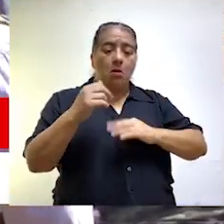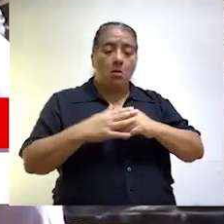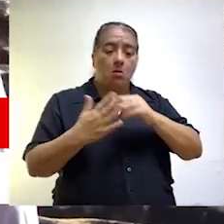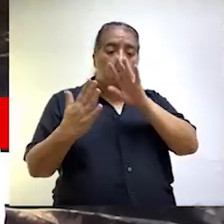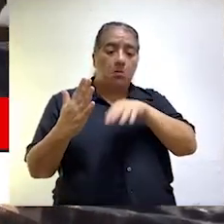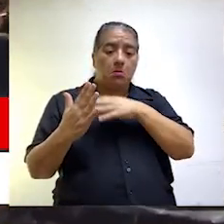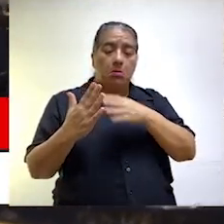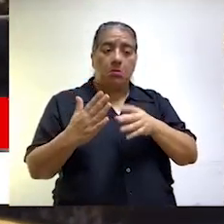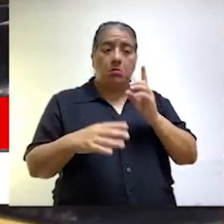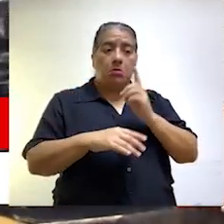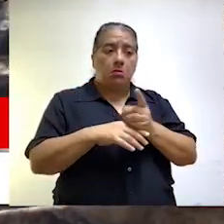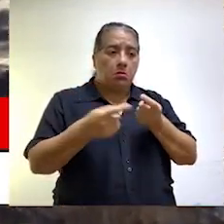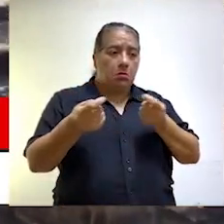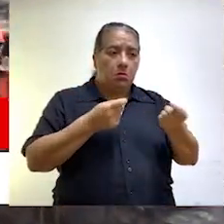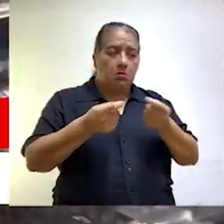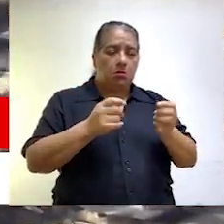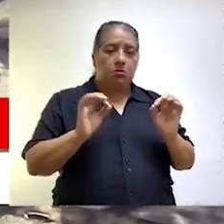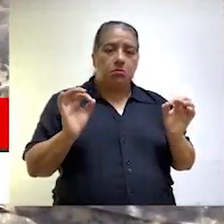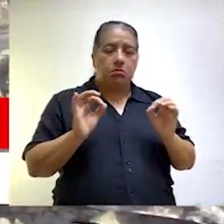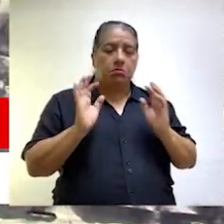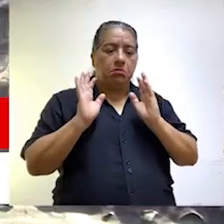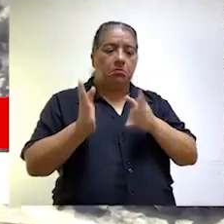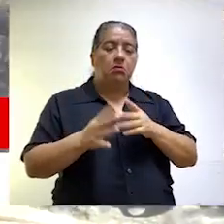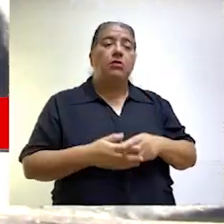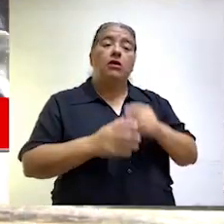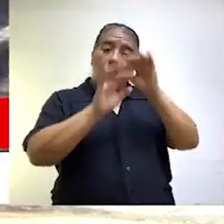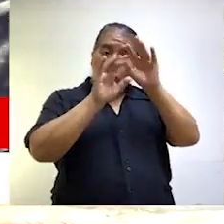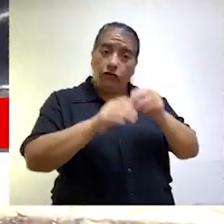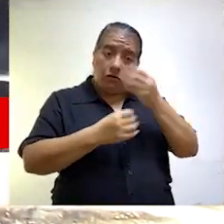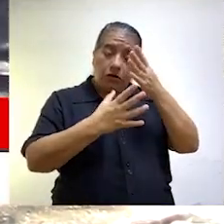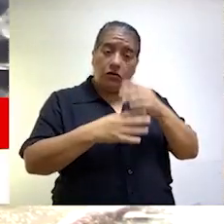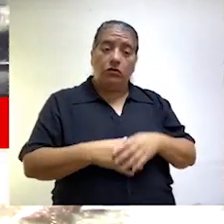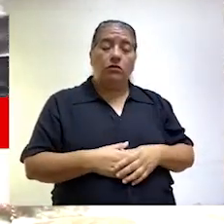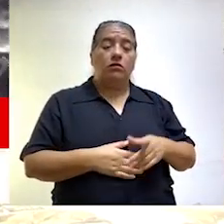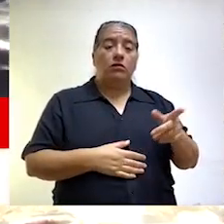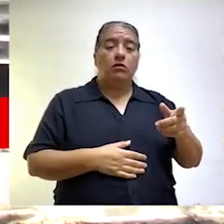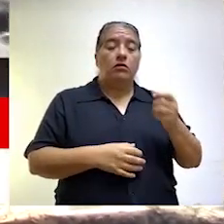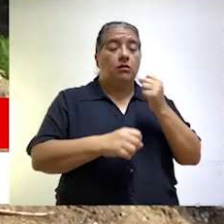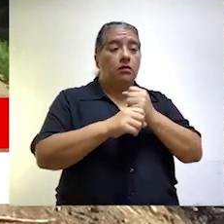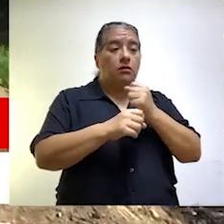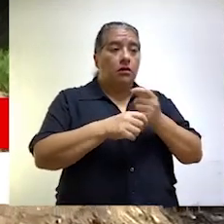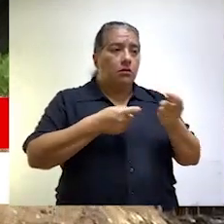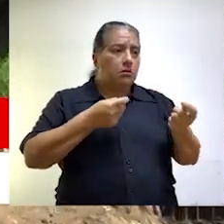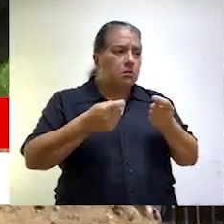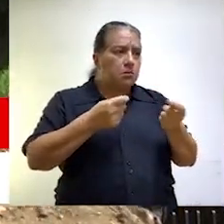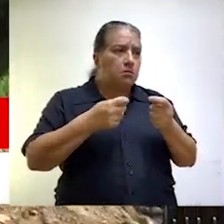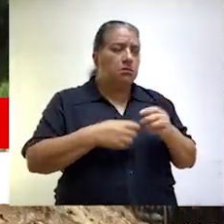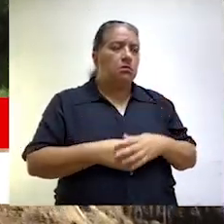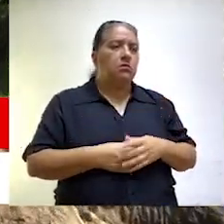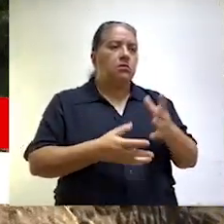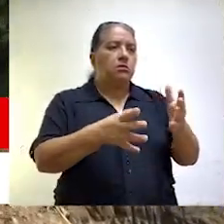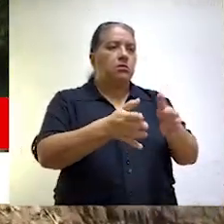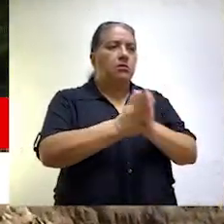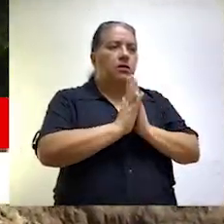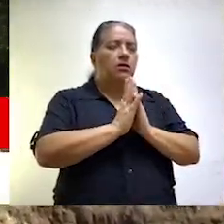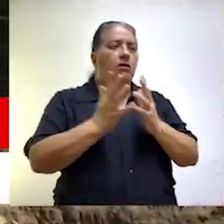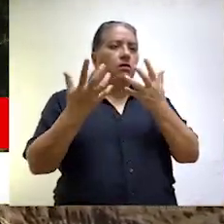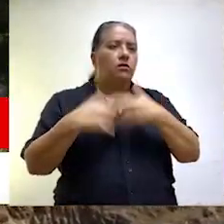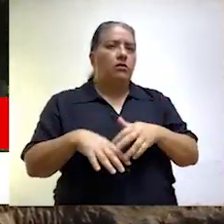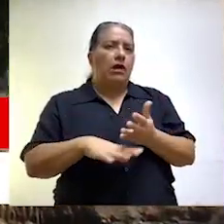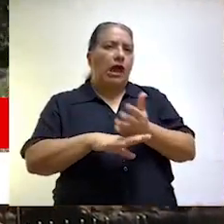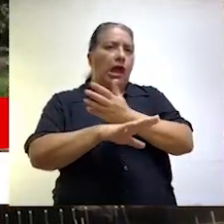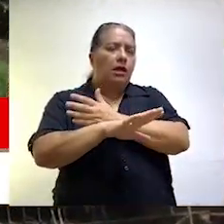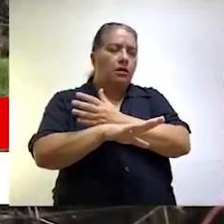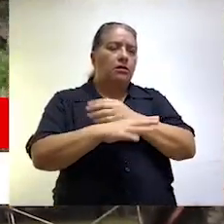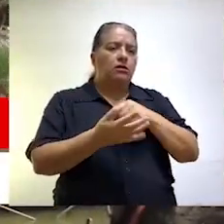que dispone a abstenerse de realizar acciones administrativas o financieras. De acuerdo a nuestro informe de control, el arbitraje de emergencia fue